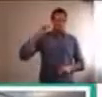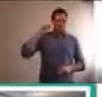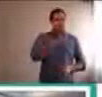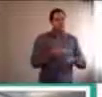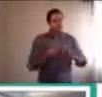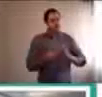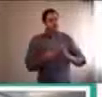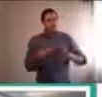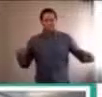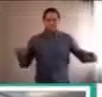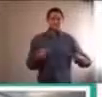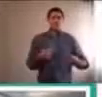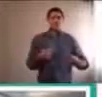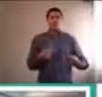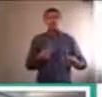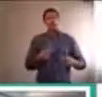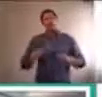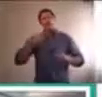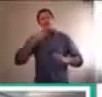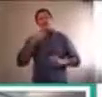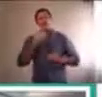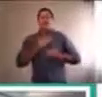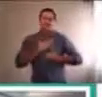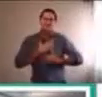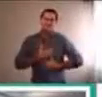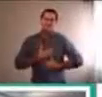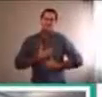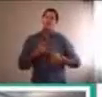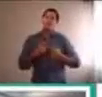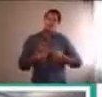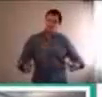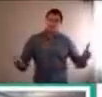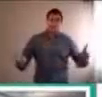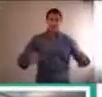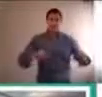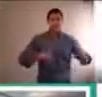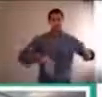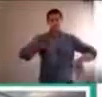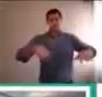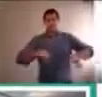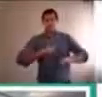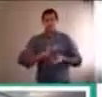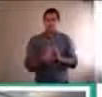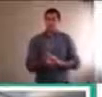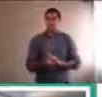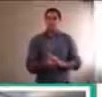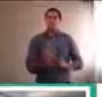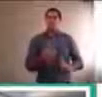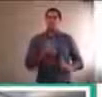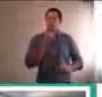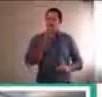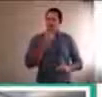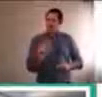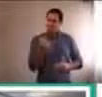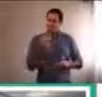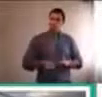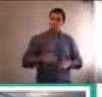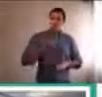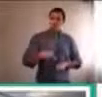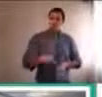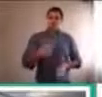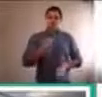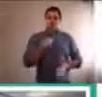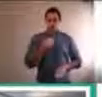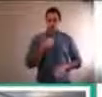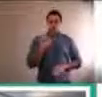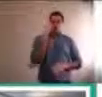distintas. Por eso, esta cuestión de, primero nosotros, priorizarnos, escanearnos,